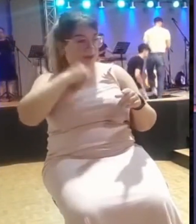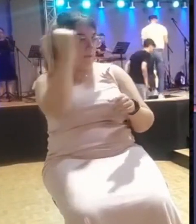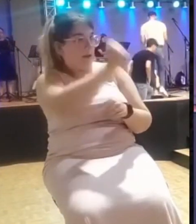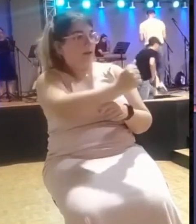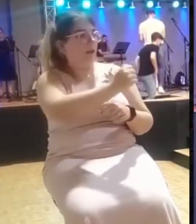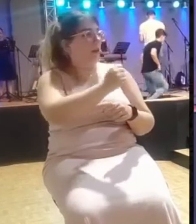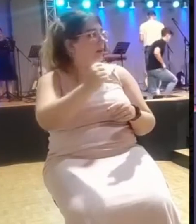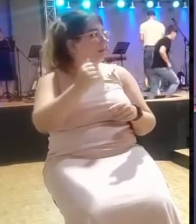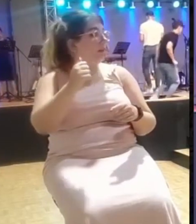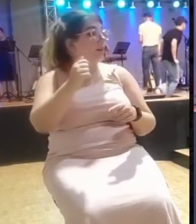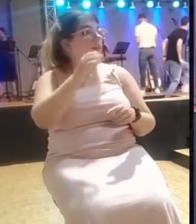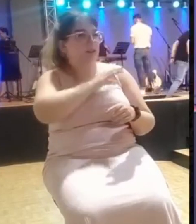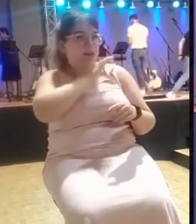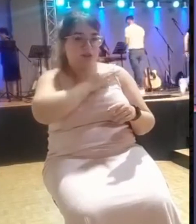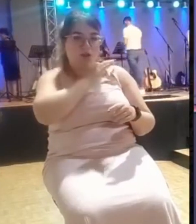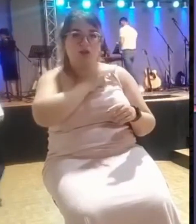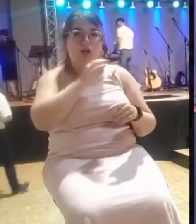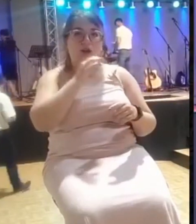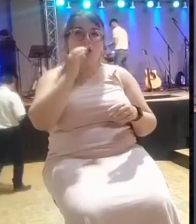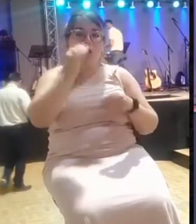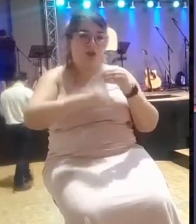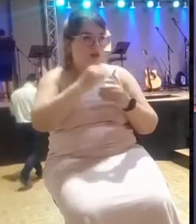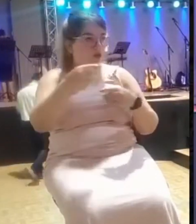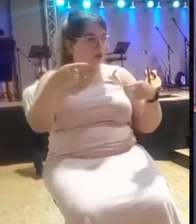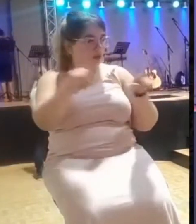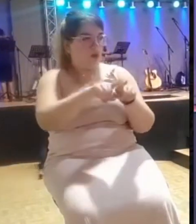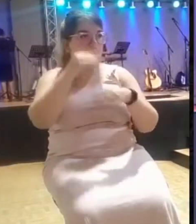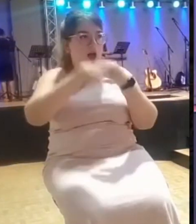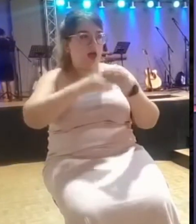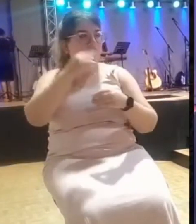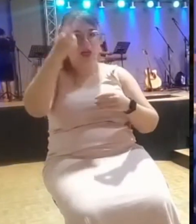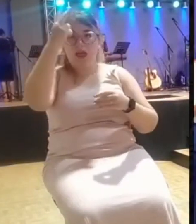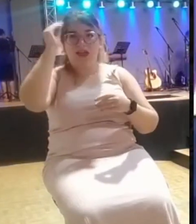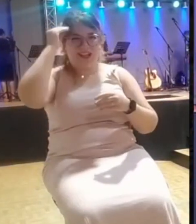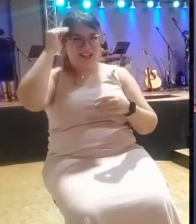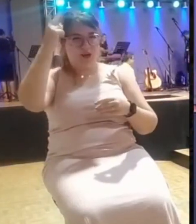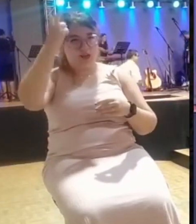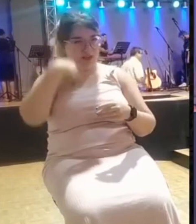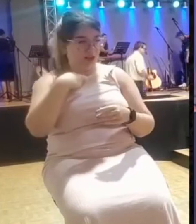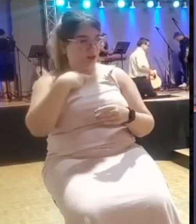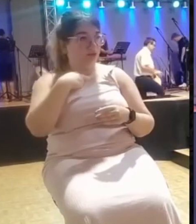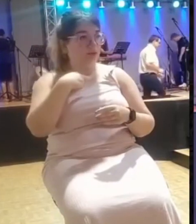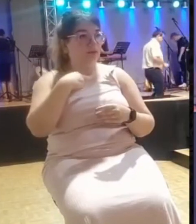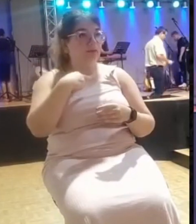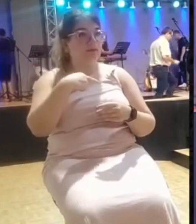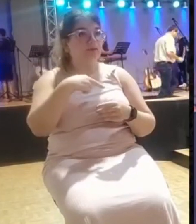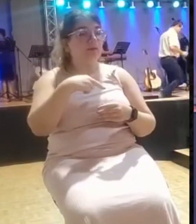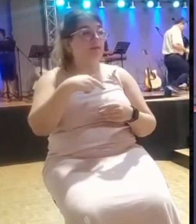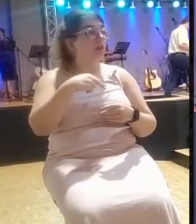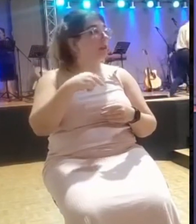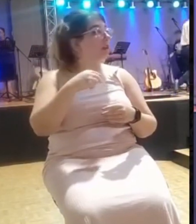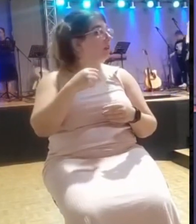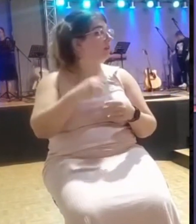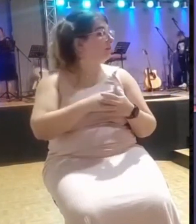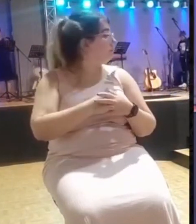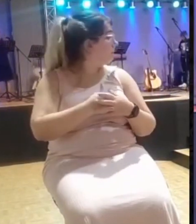Y el Señor hizo lo mismo, les dejó ciegos a los gitanos y entonces fueron a